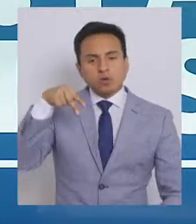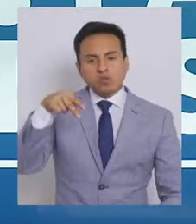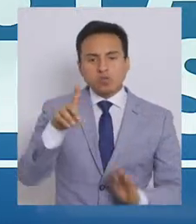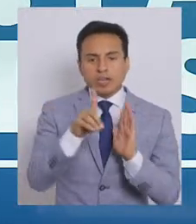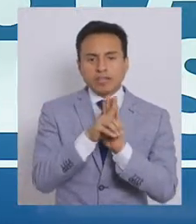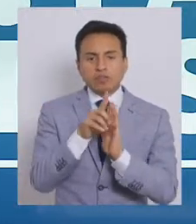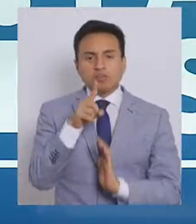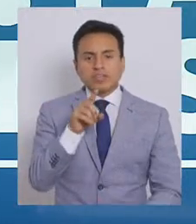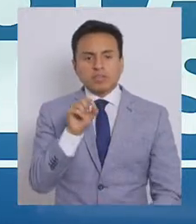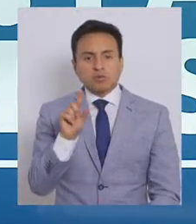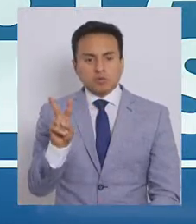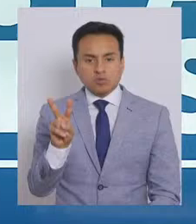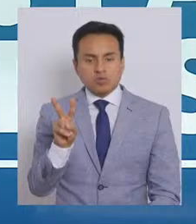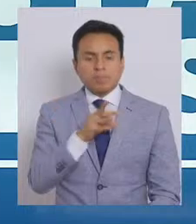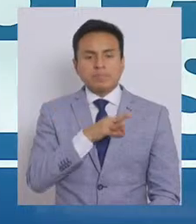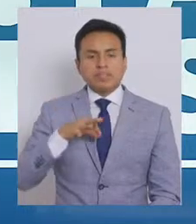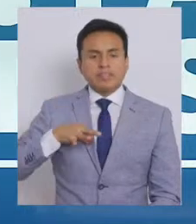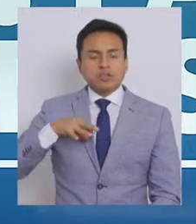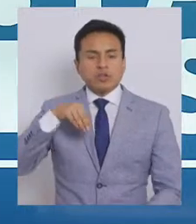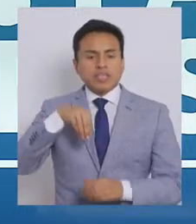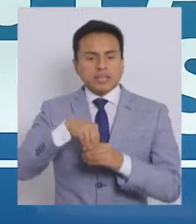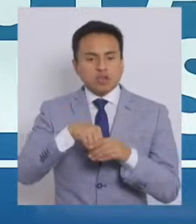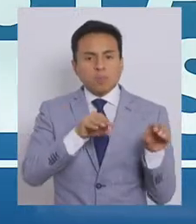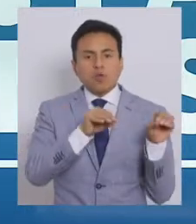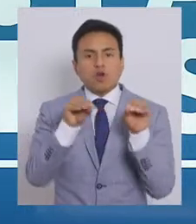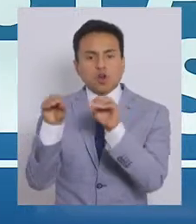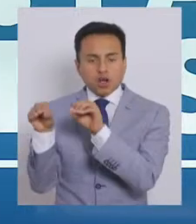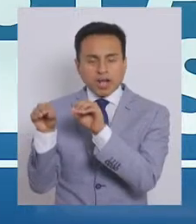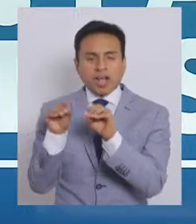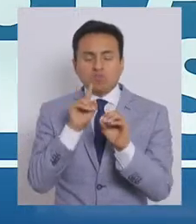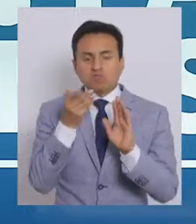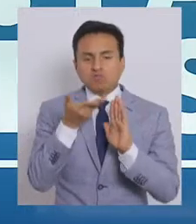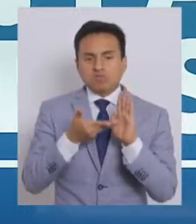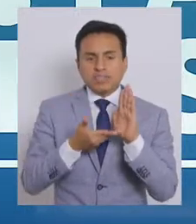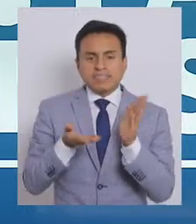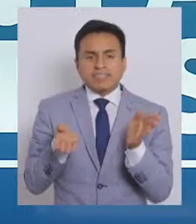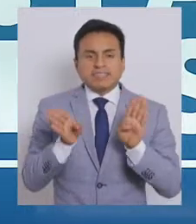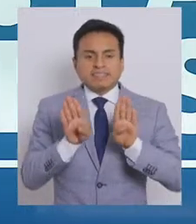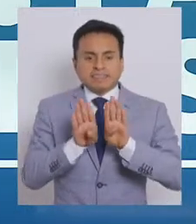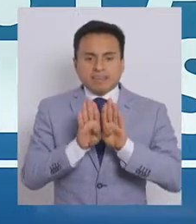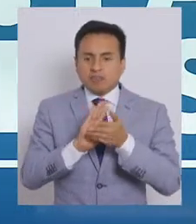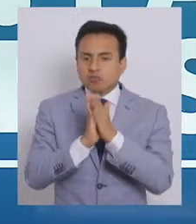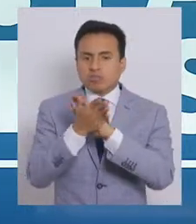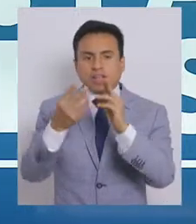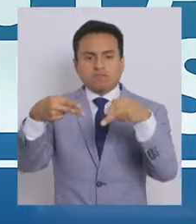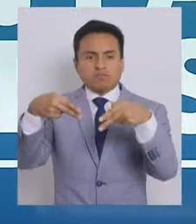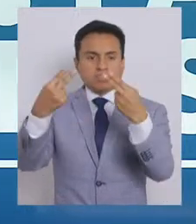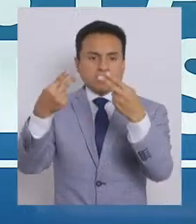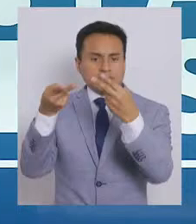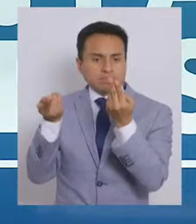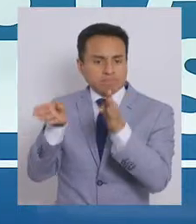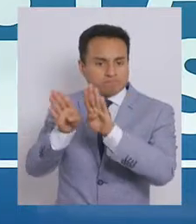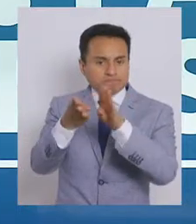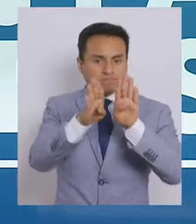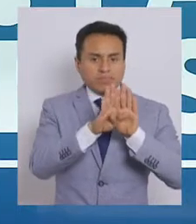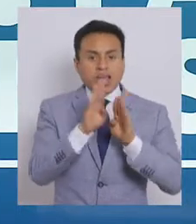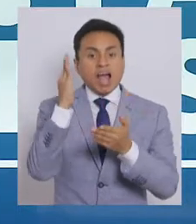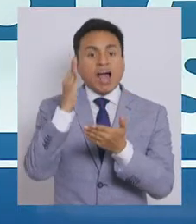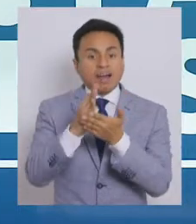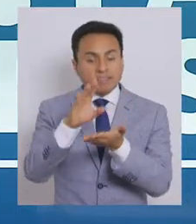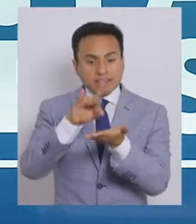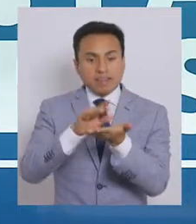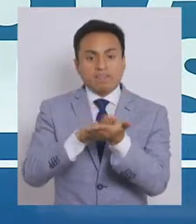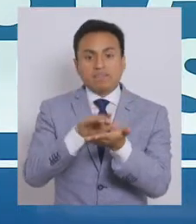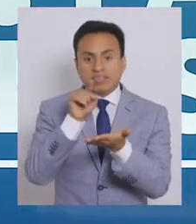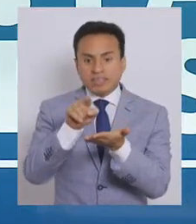decreto 102 del Ministerio del Interior, que establece un cierre total de fronteras. Por lo tanto, hasta esa